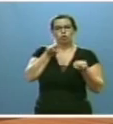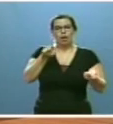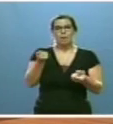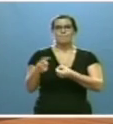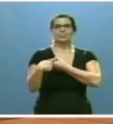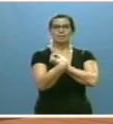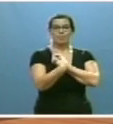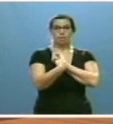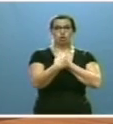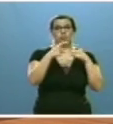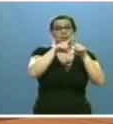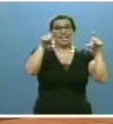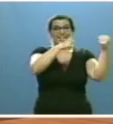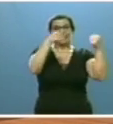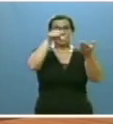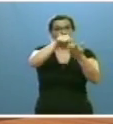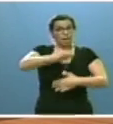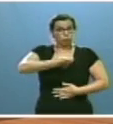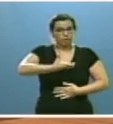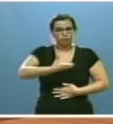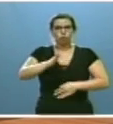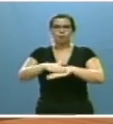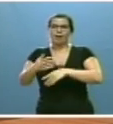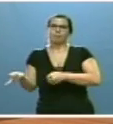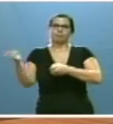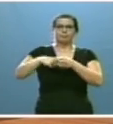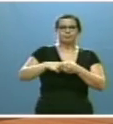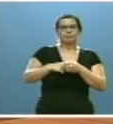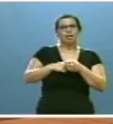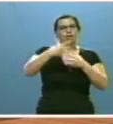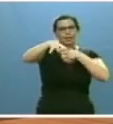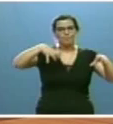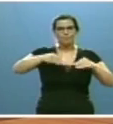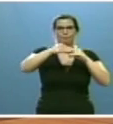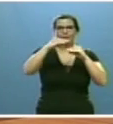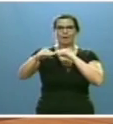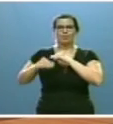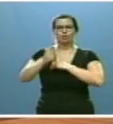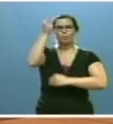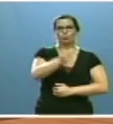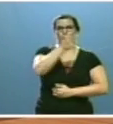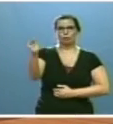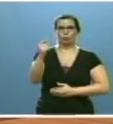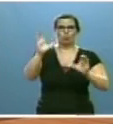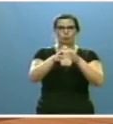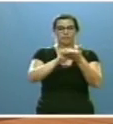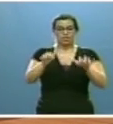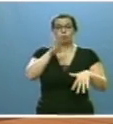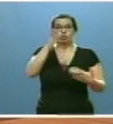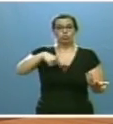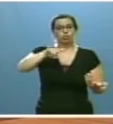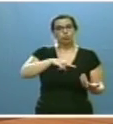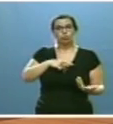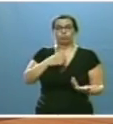en los tributos de la Junta. Lo que nos anima ahora a seguir exigiendo al Gobierno la esperada